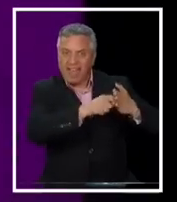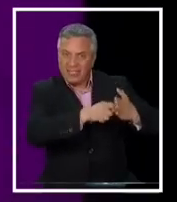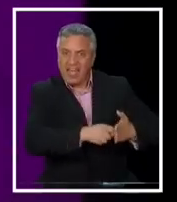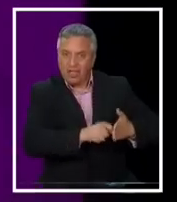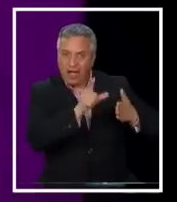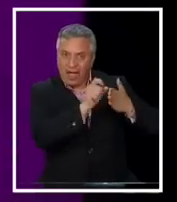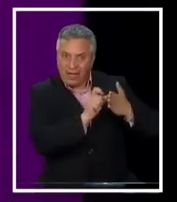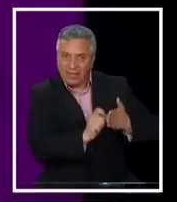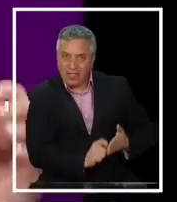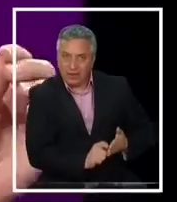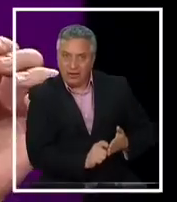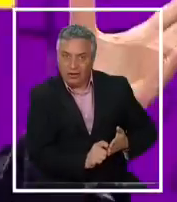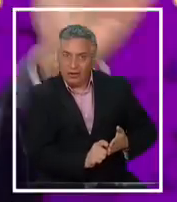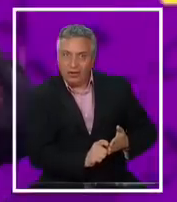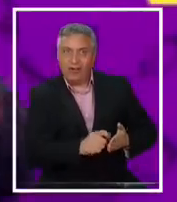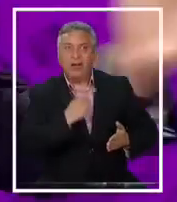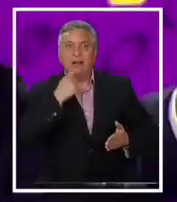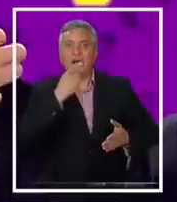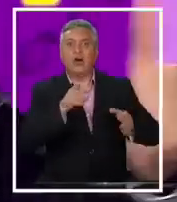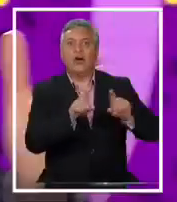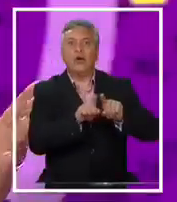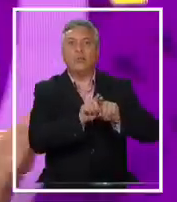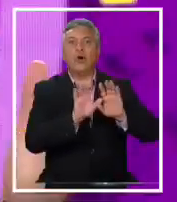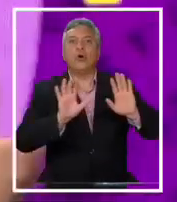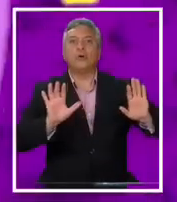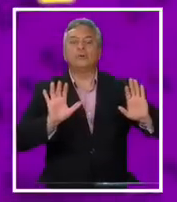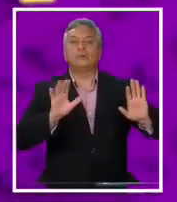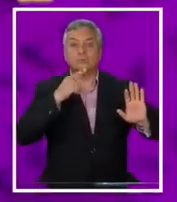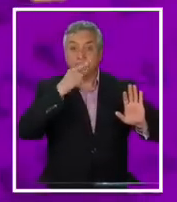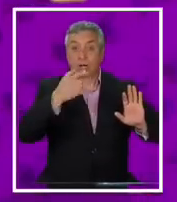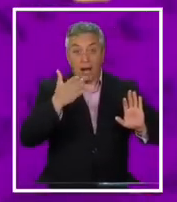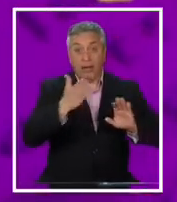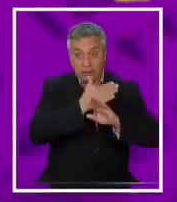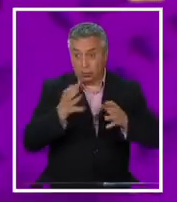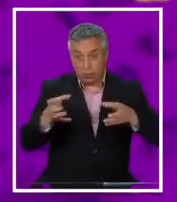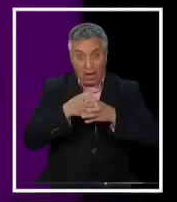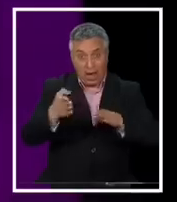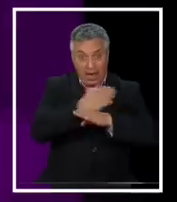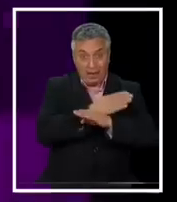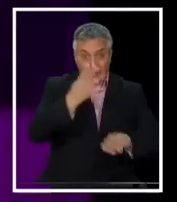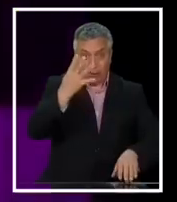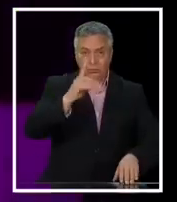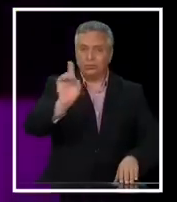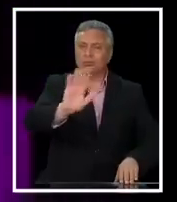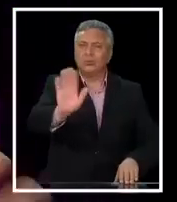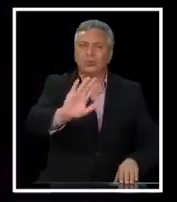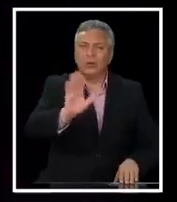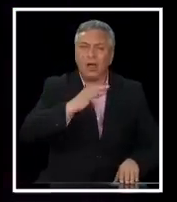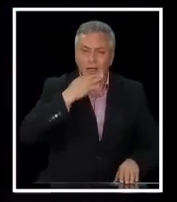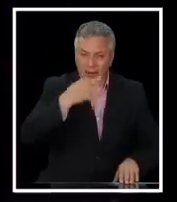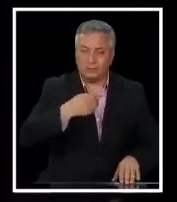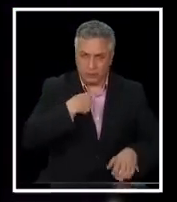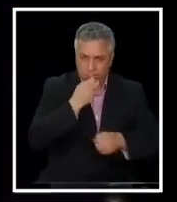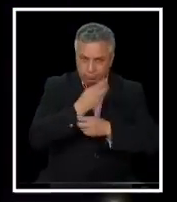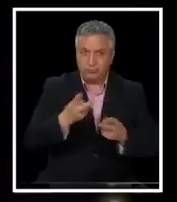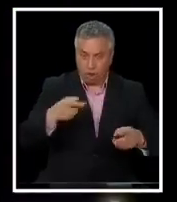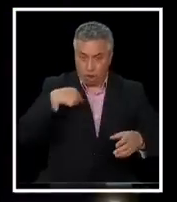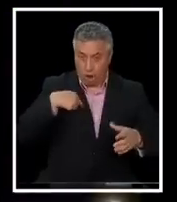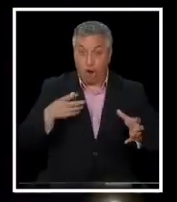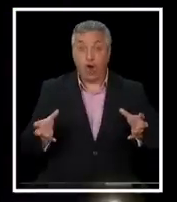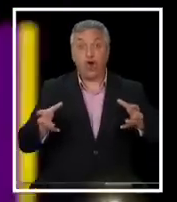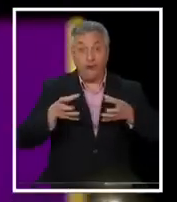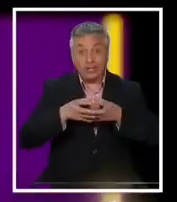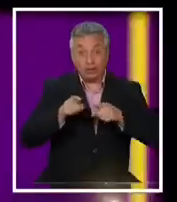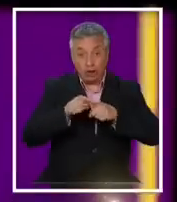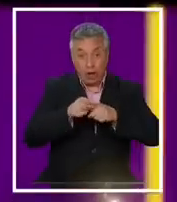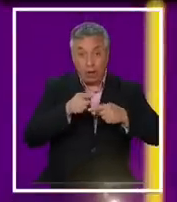¿Ustedes queda tiempo para salvar la opción de que se vuelvan a juntar antes del 4? Escúchame Matías, para decirlo claro, si estuviéramos en medio de la convención y esto